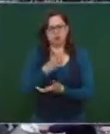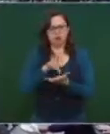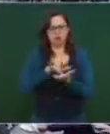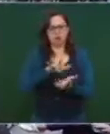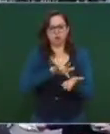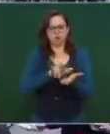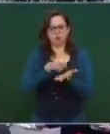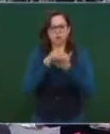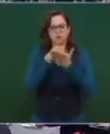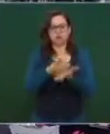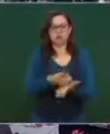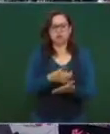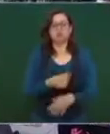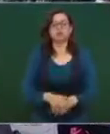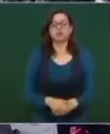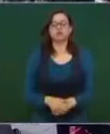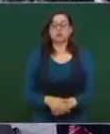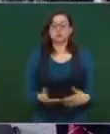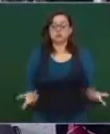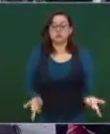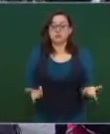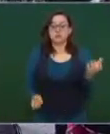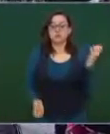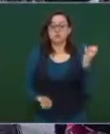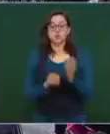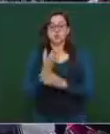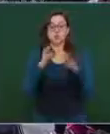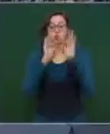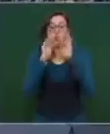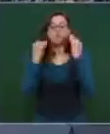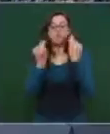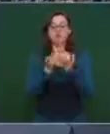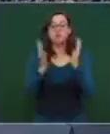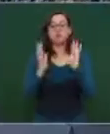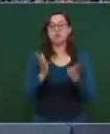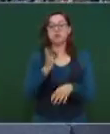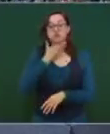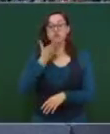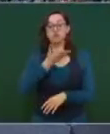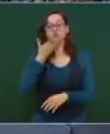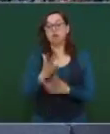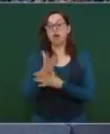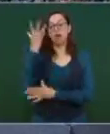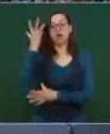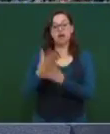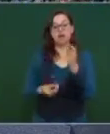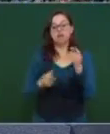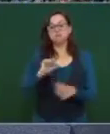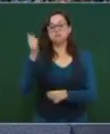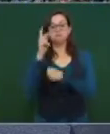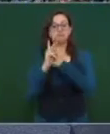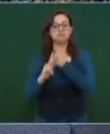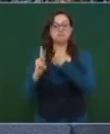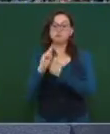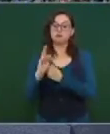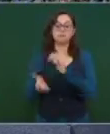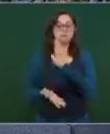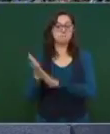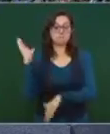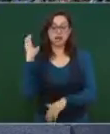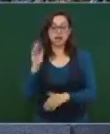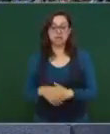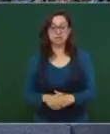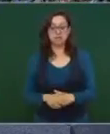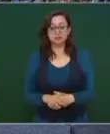¿Esto es una nueva modalidad? ¿Qué hacen estas personas de que ya se van del país y hacen… pues la